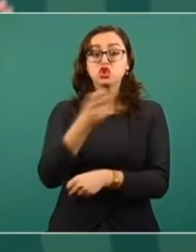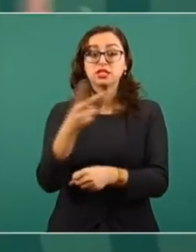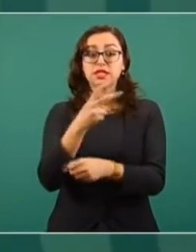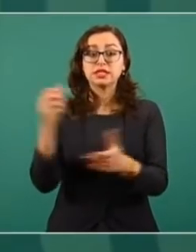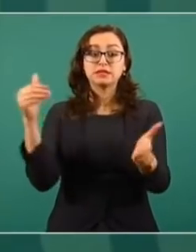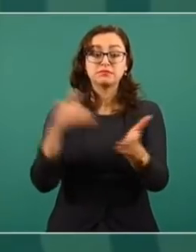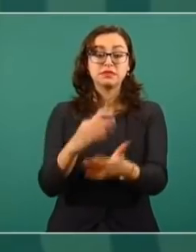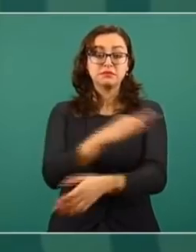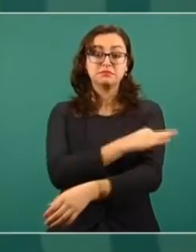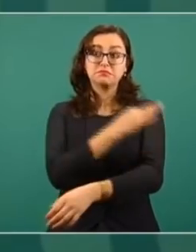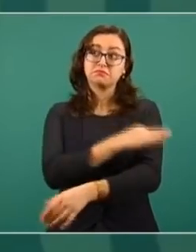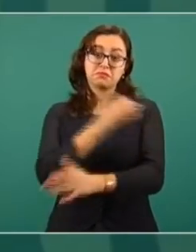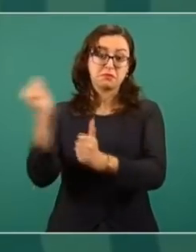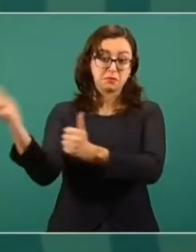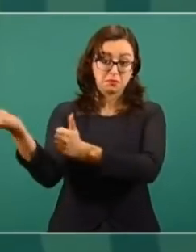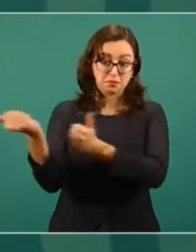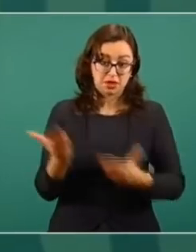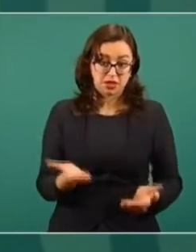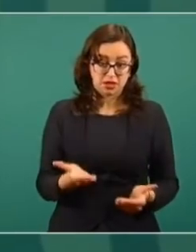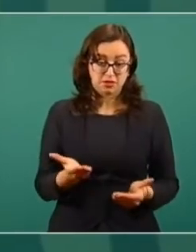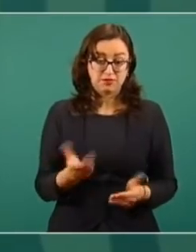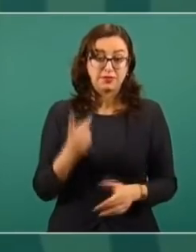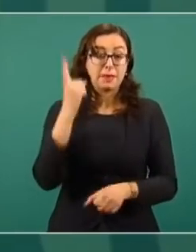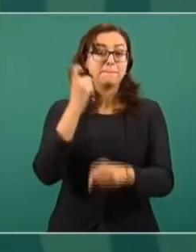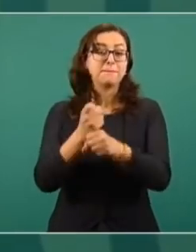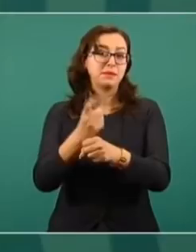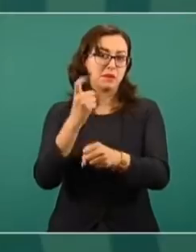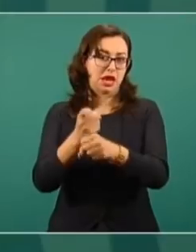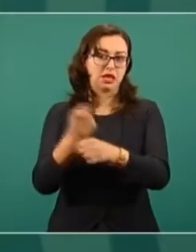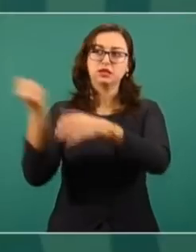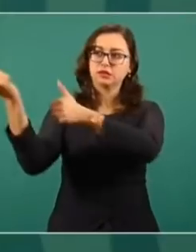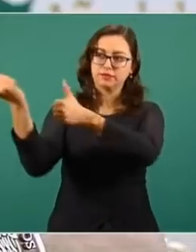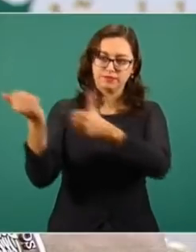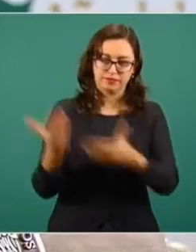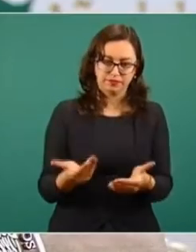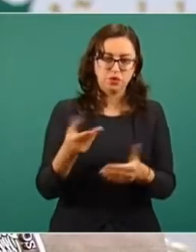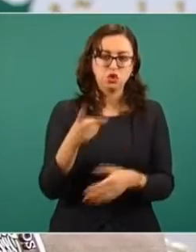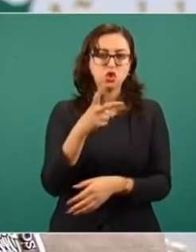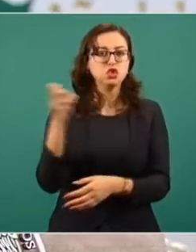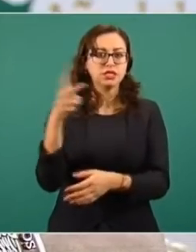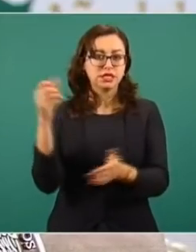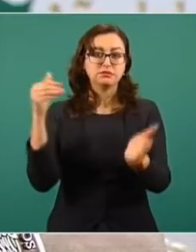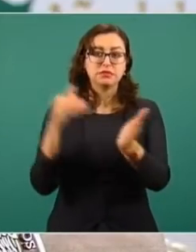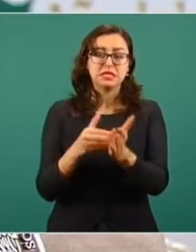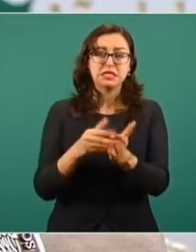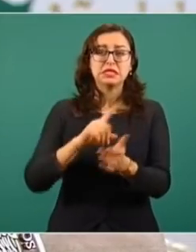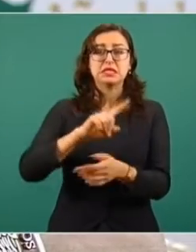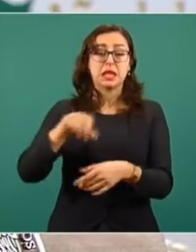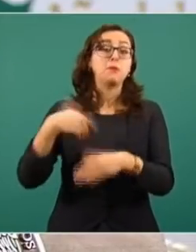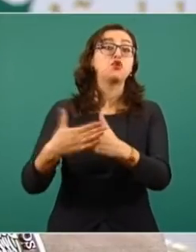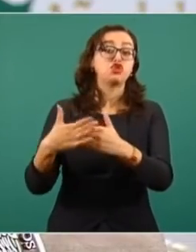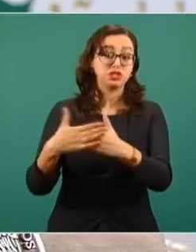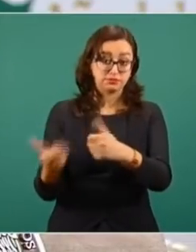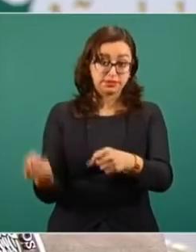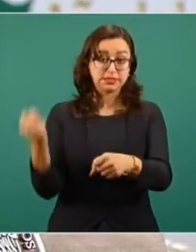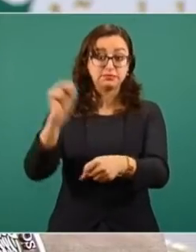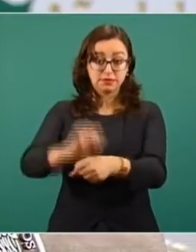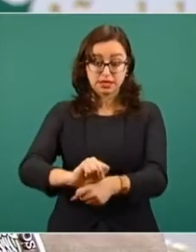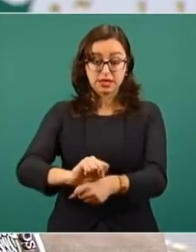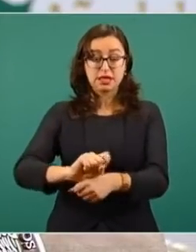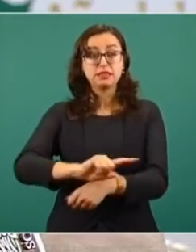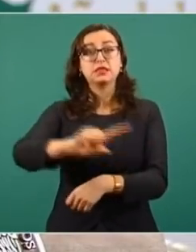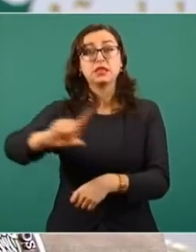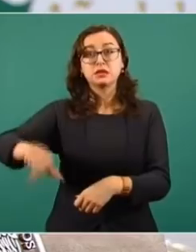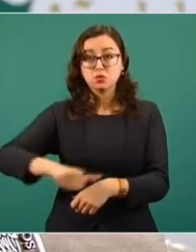vacunas, pero estamos hablando que ese es el primer embarque. Ya luego estaríamos estableciendo hoy en la mañana